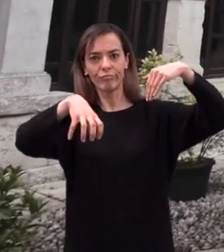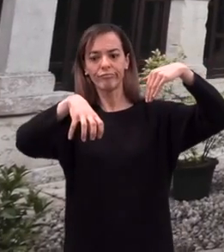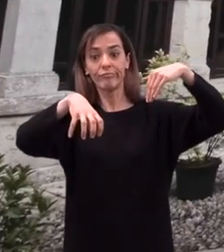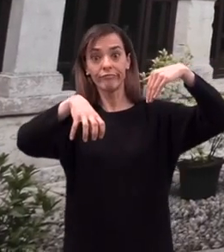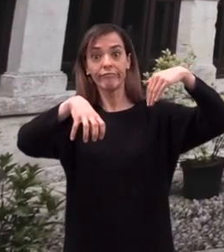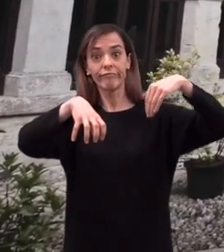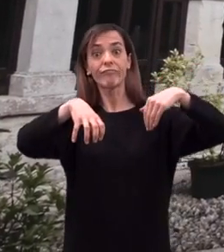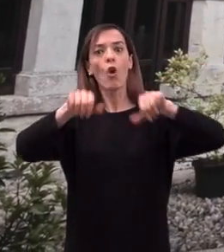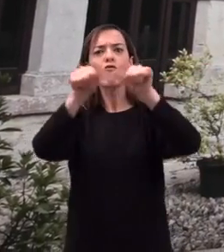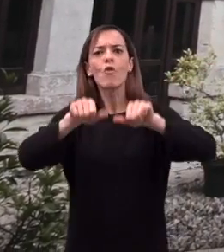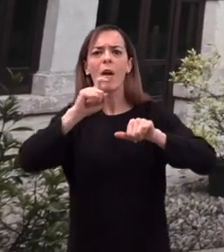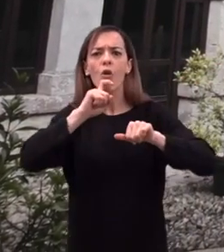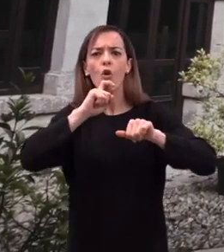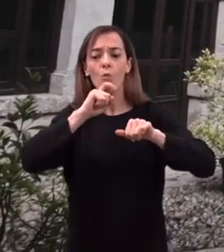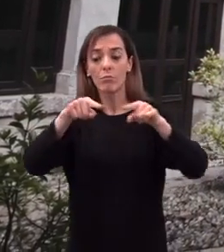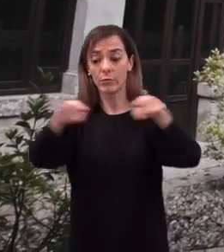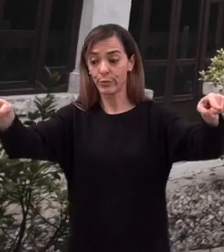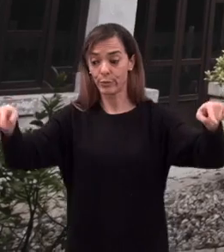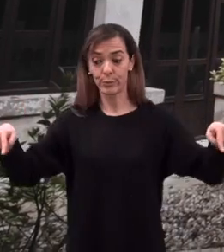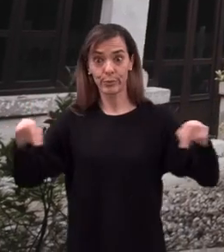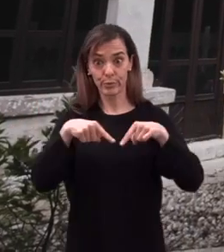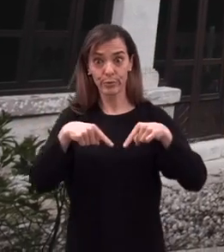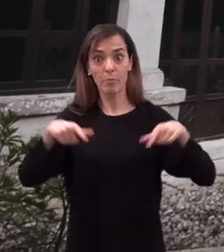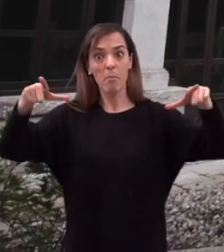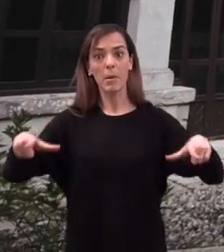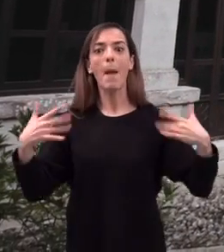torno a un patio porticado de planta rectangular.